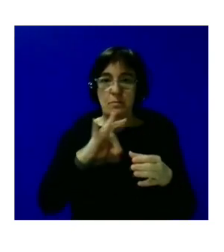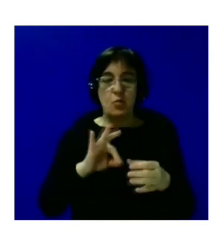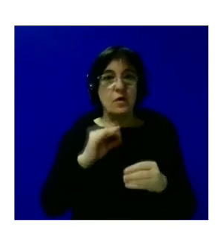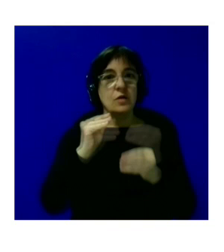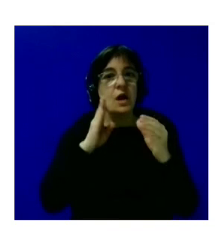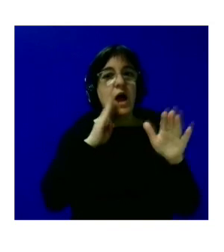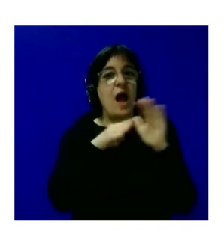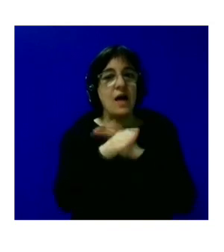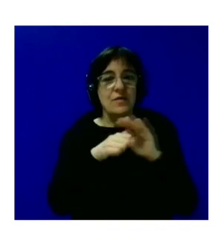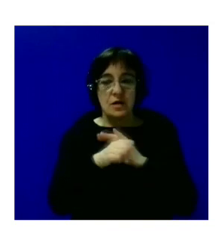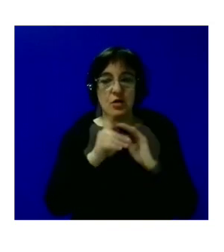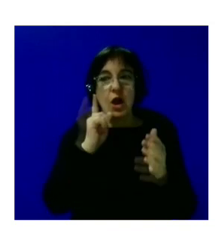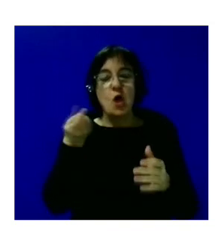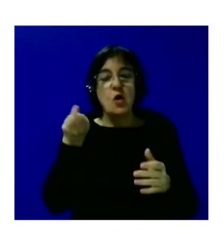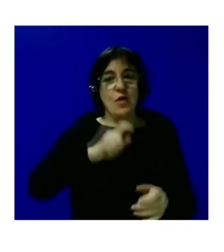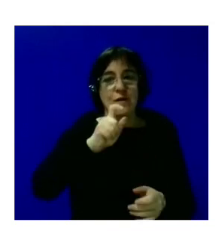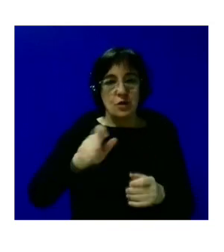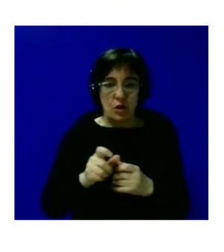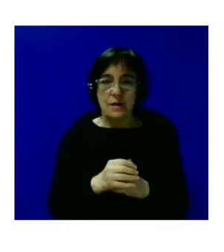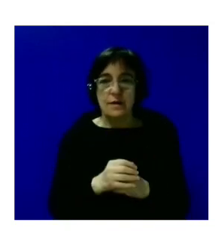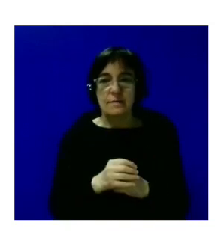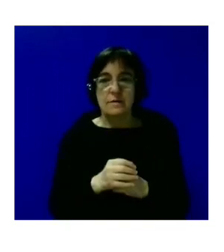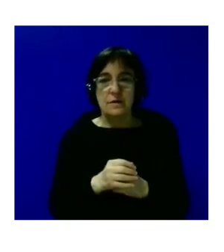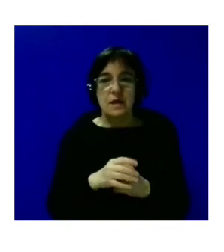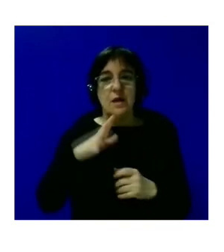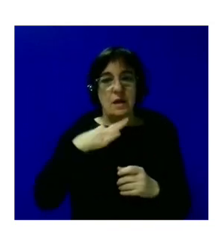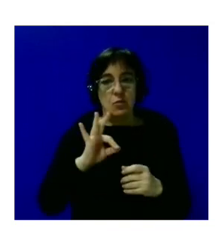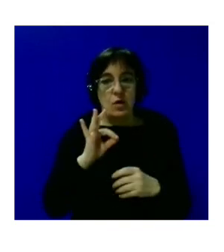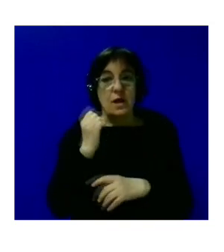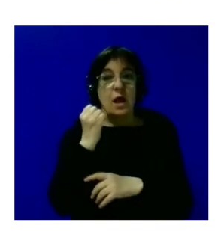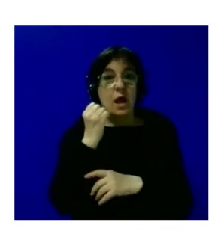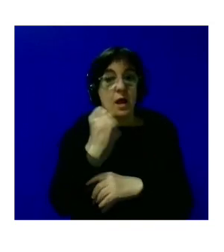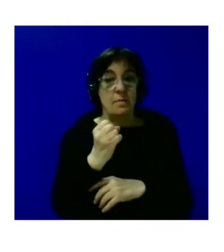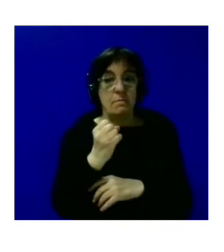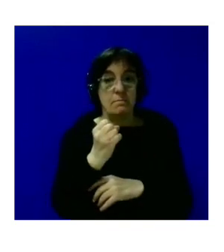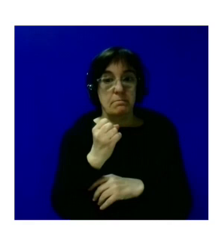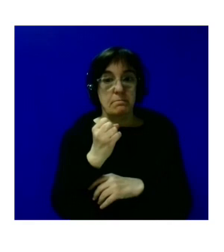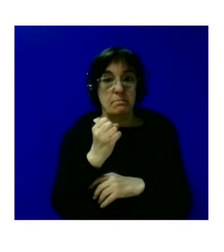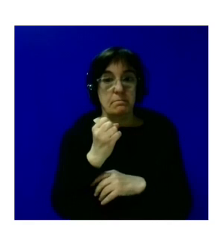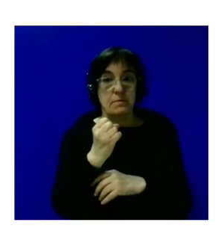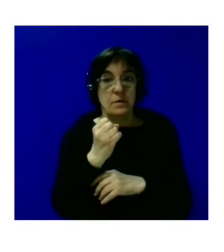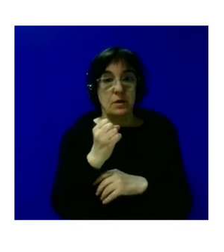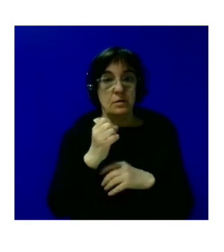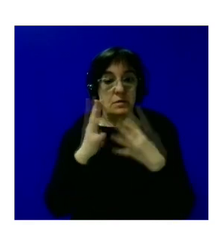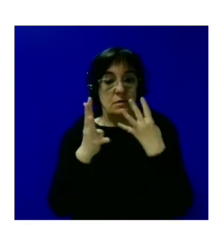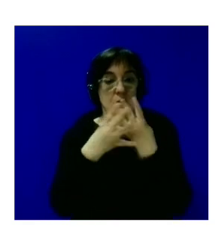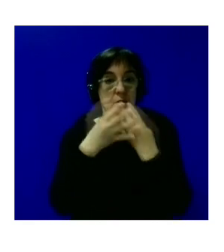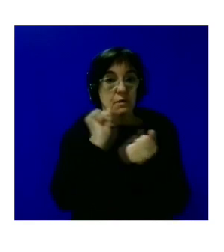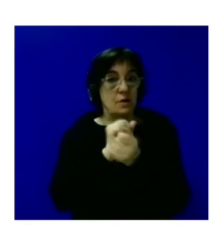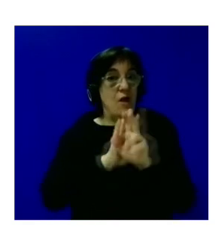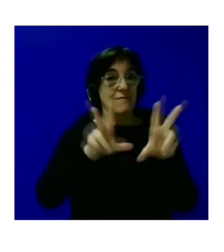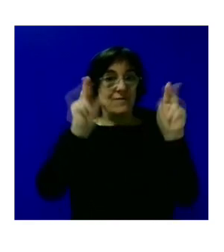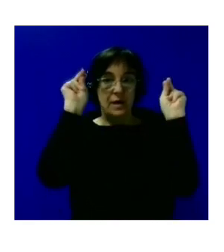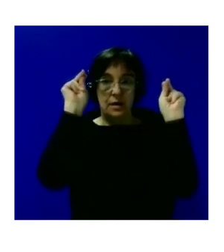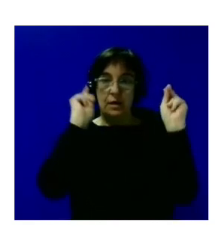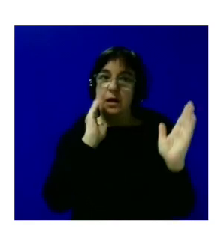el acceso a esos profesionales en los que se pueden apoyar una vez que la prisión haya desaparecido de sus vidas que es el